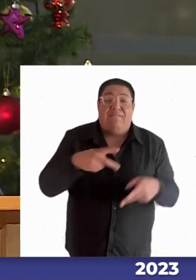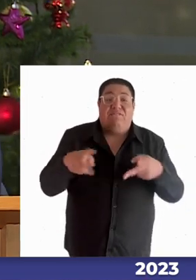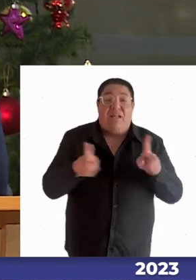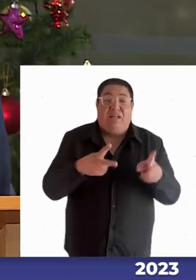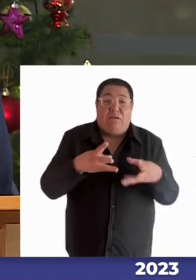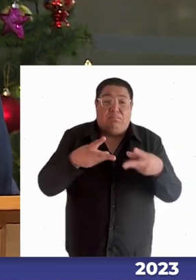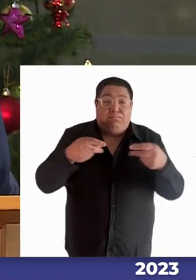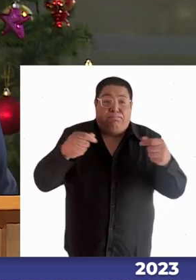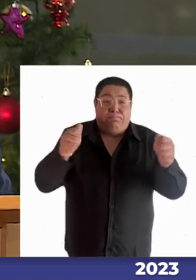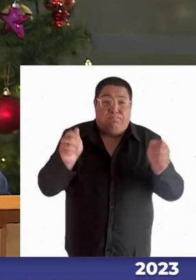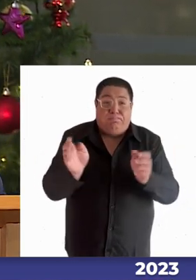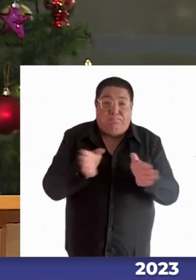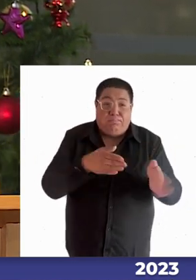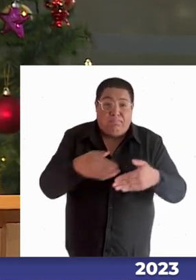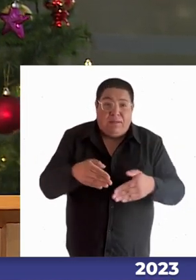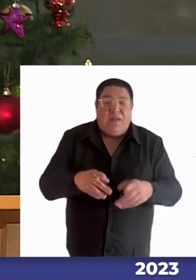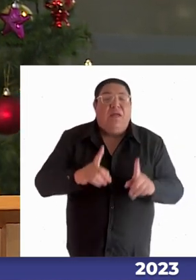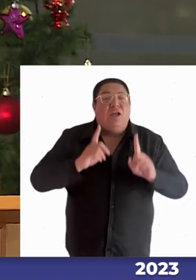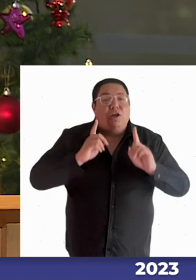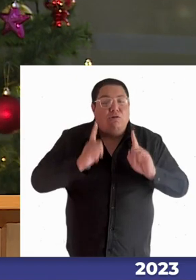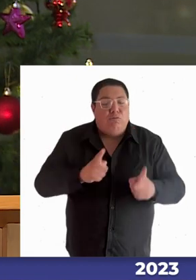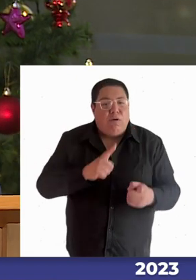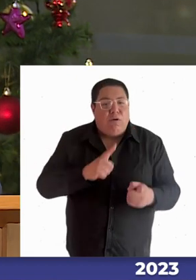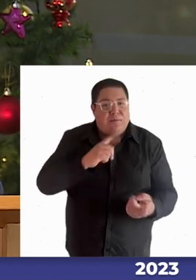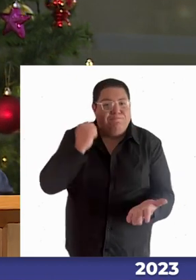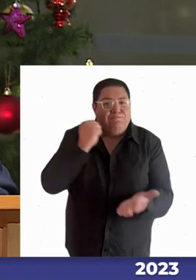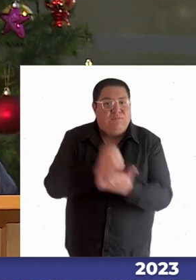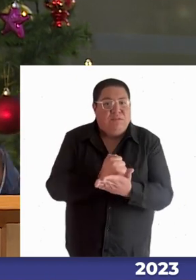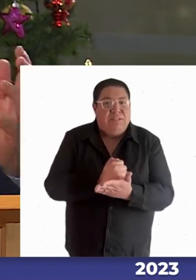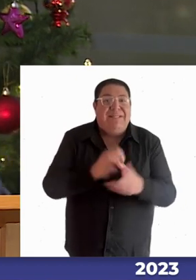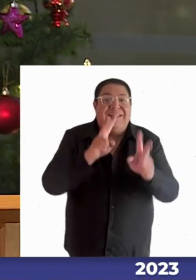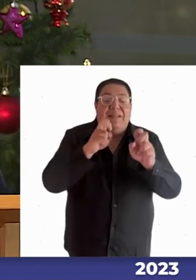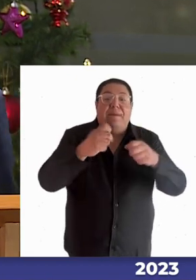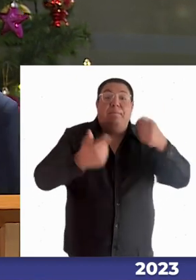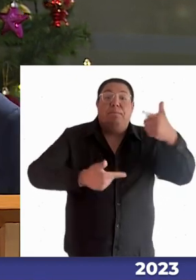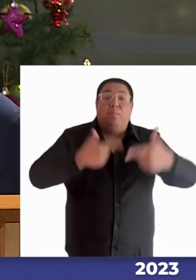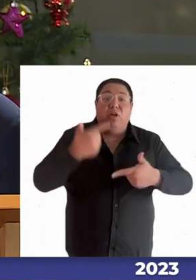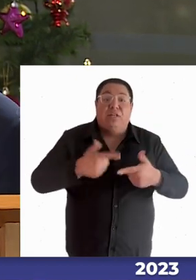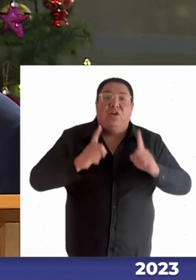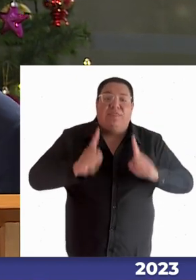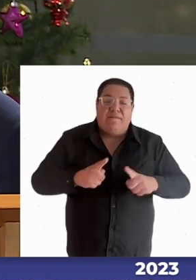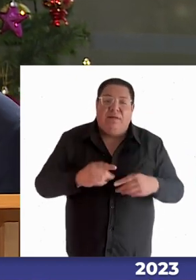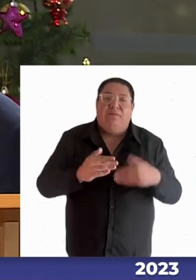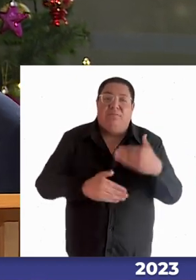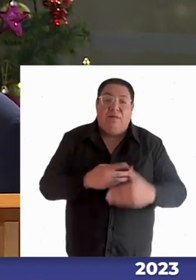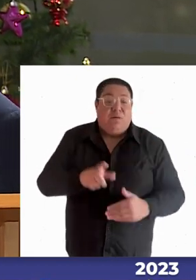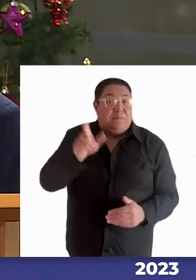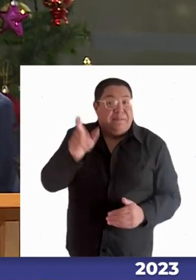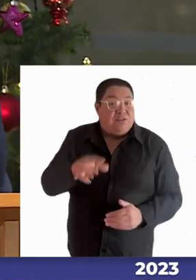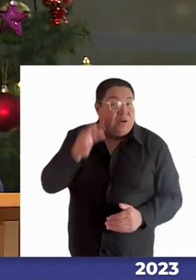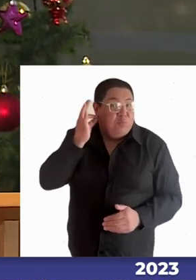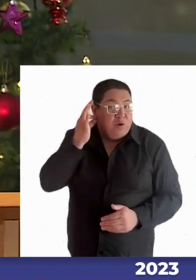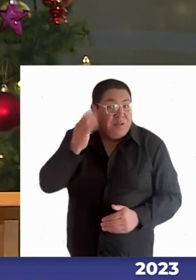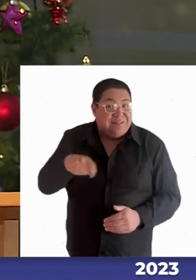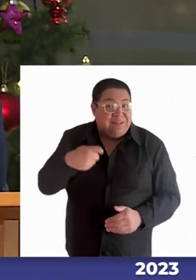de marcarse en un conjunto de políticas públicas que hay que ir evolucionando la senadora me decía con toda razón vamos a apoyarla respecto